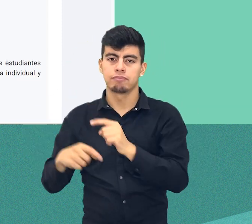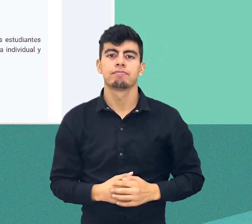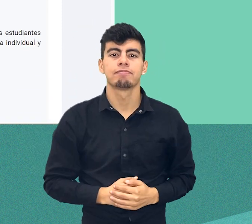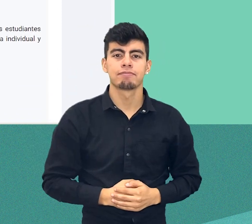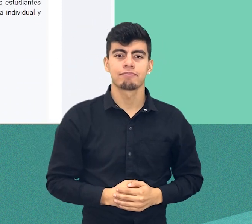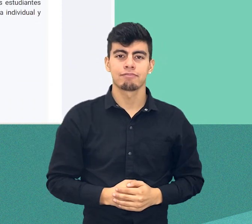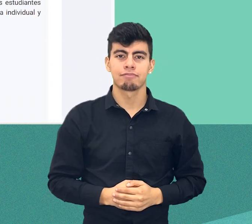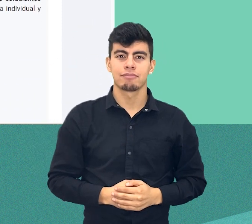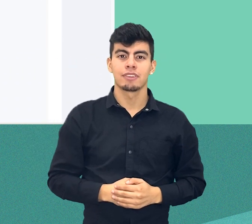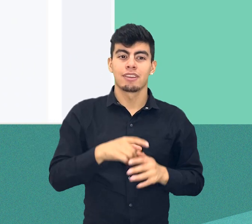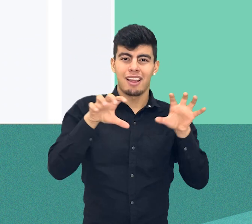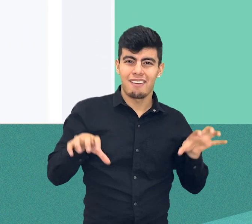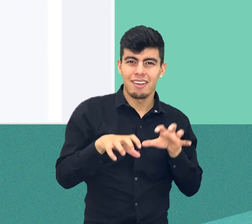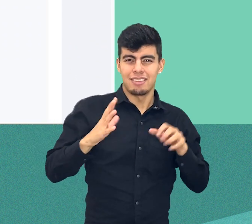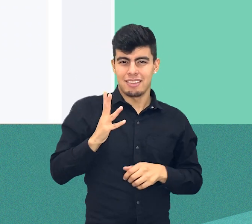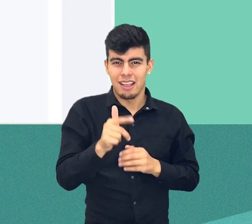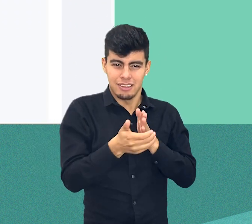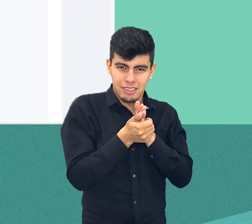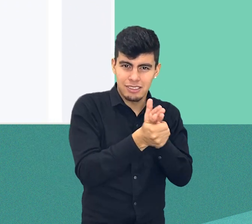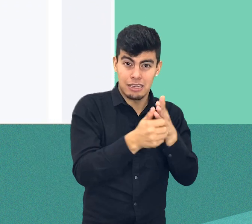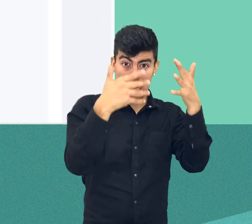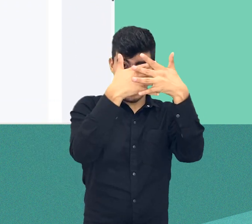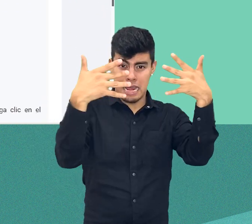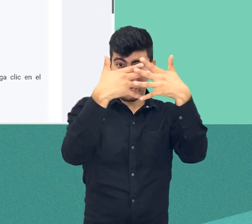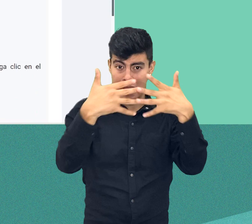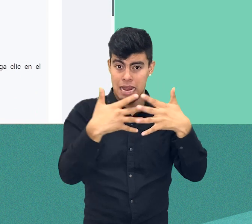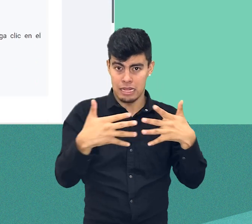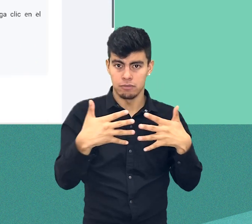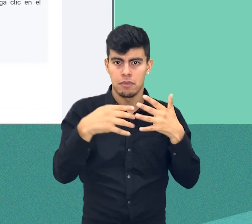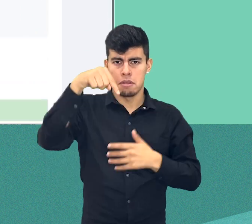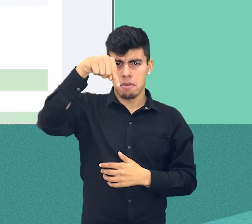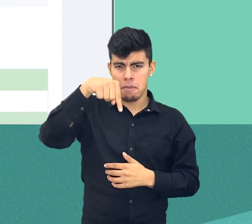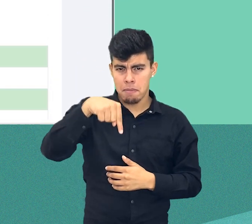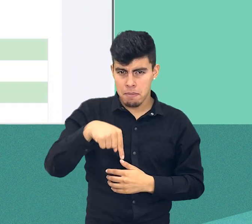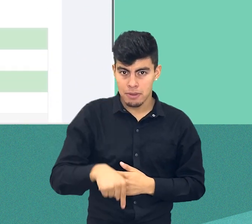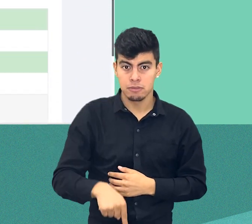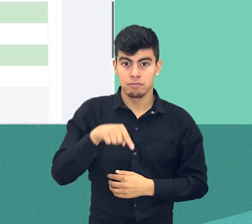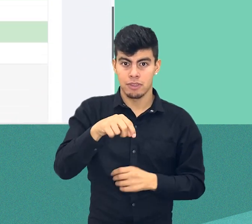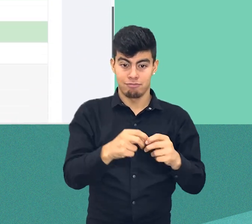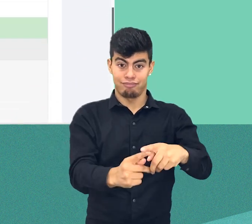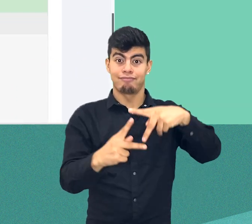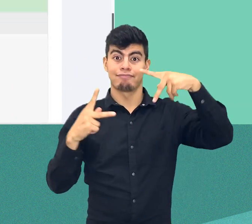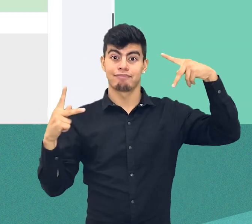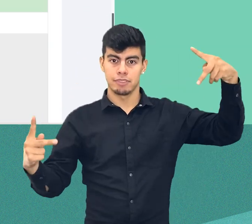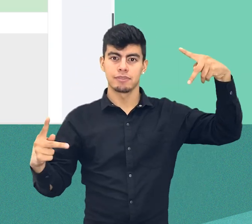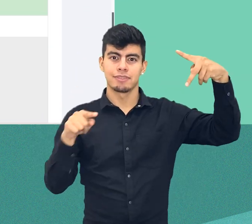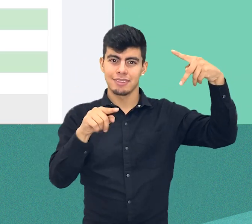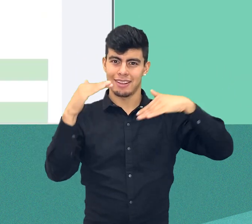indicaciones de la actividad y en la parte inferior podremos encontrar una tabla con el estado de la entrega y la calificación